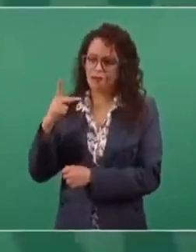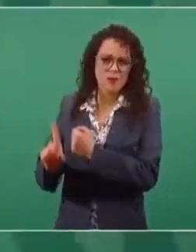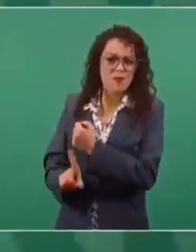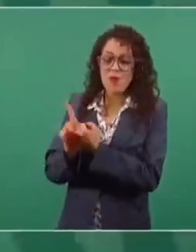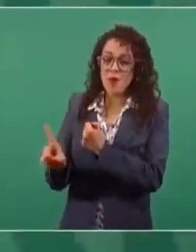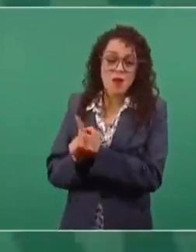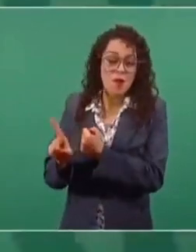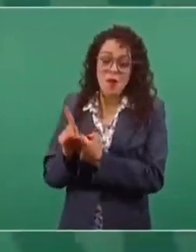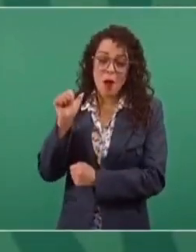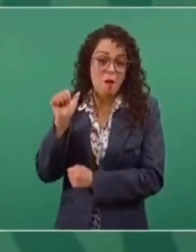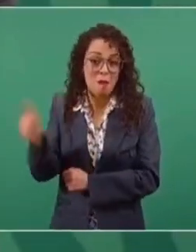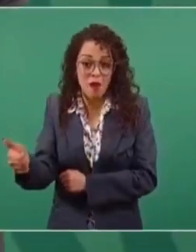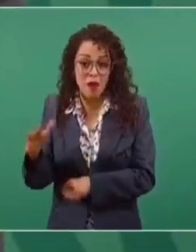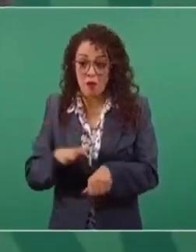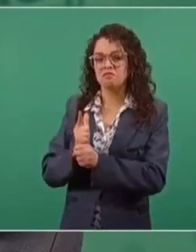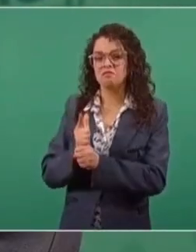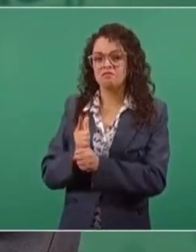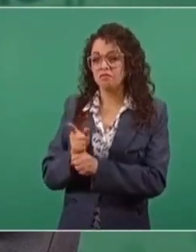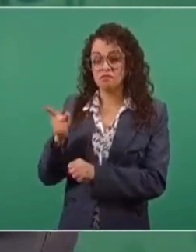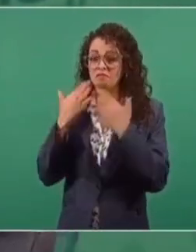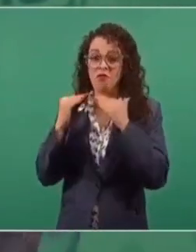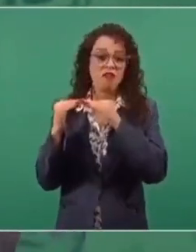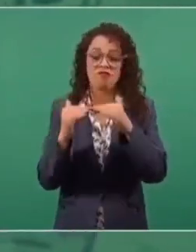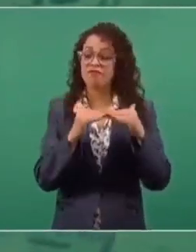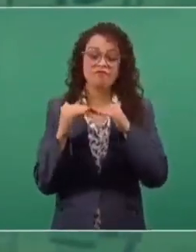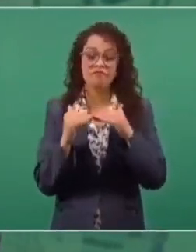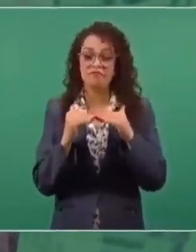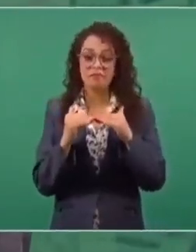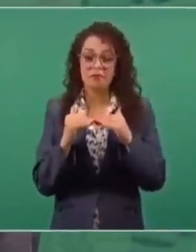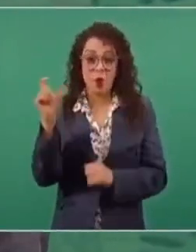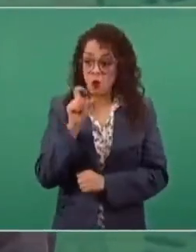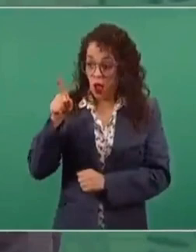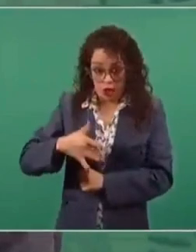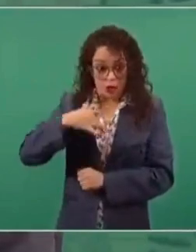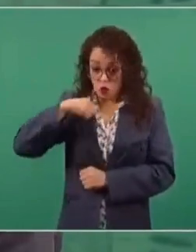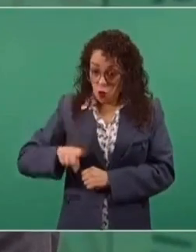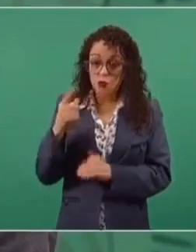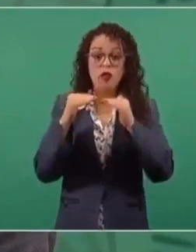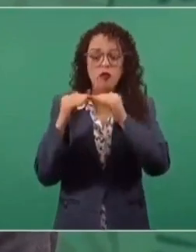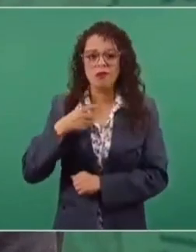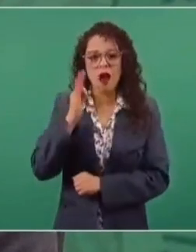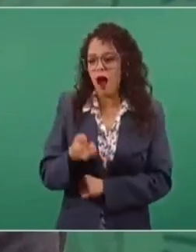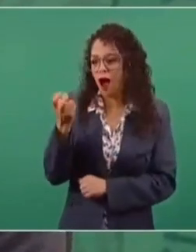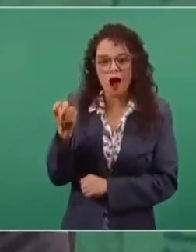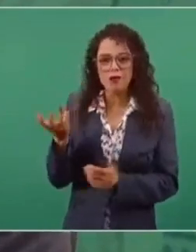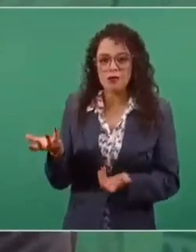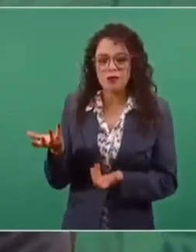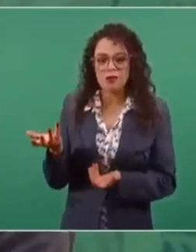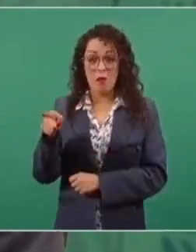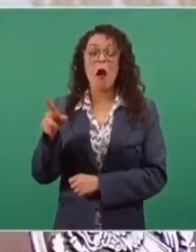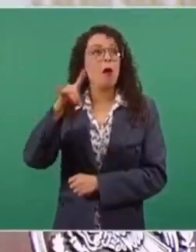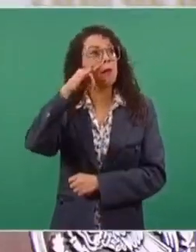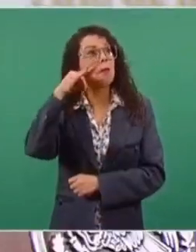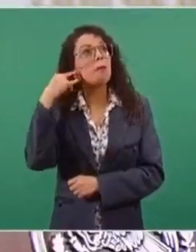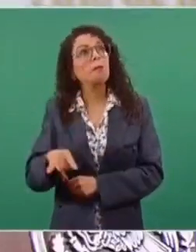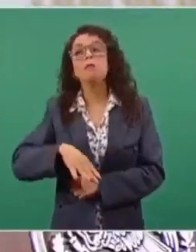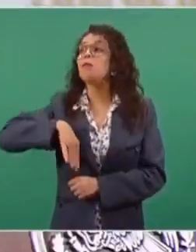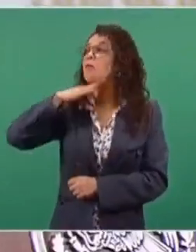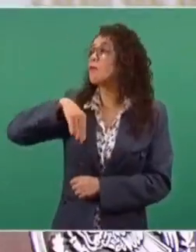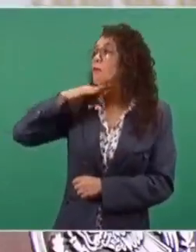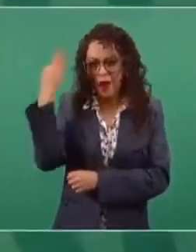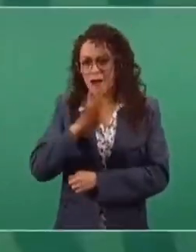porque él no es demócrata. Un demócrata no puede permitir que se compren los votos. No se puede hacer de la vista gorda ante